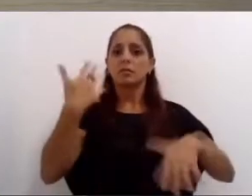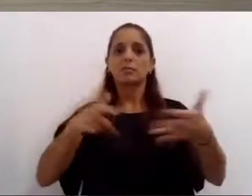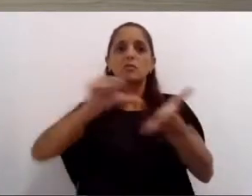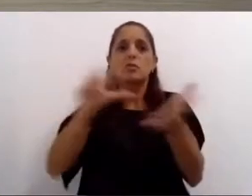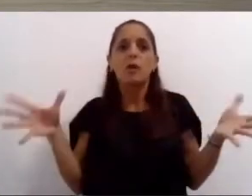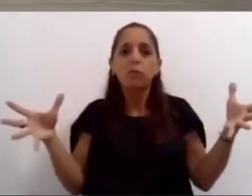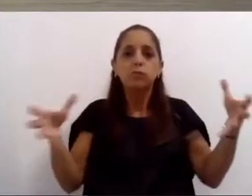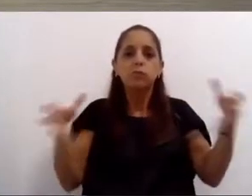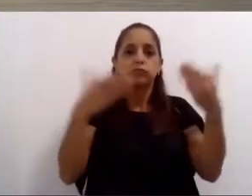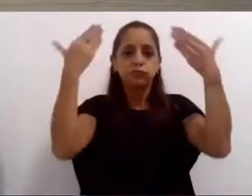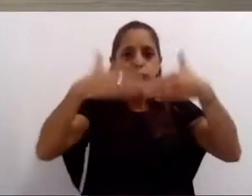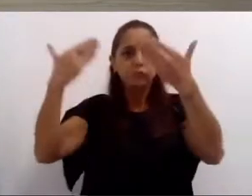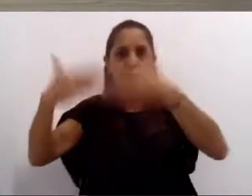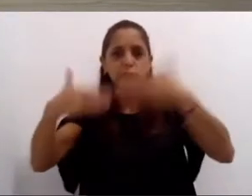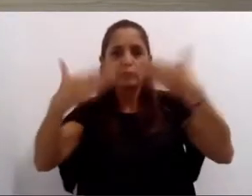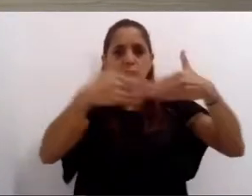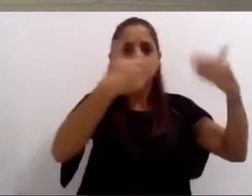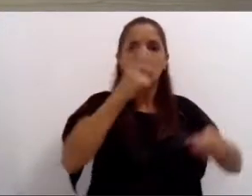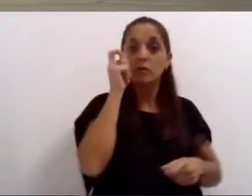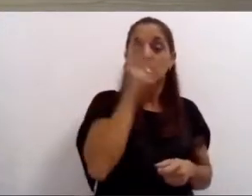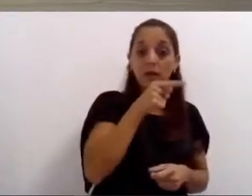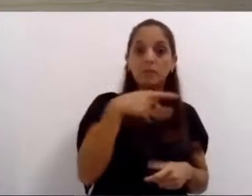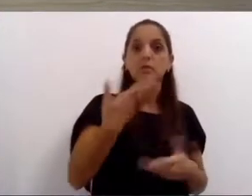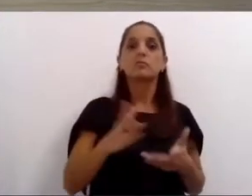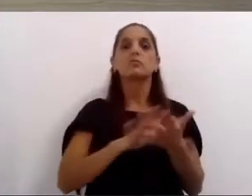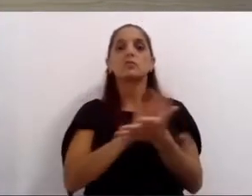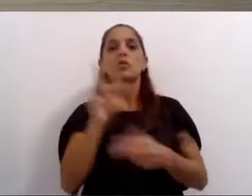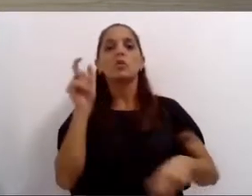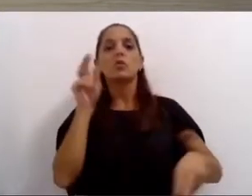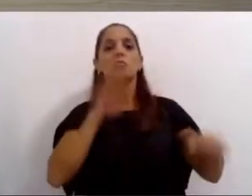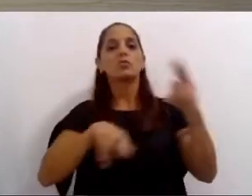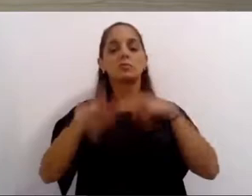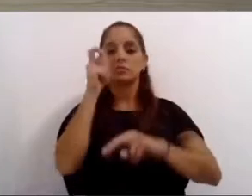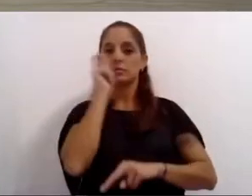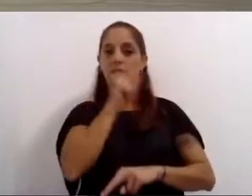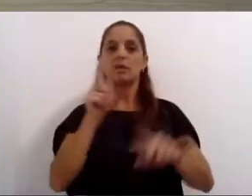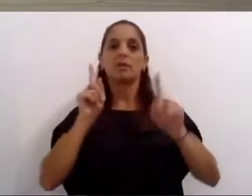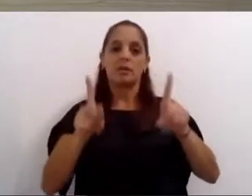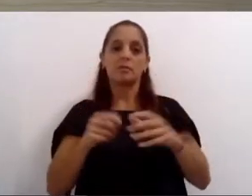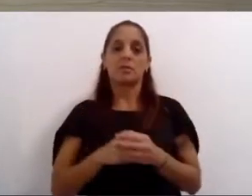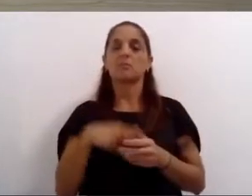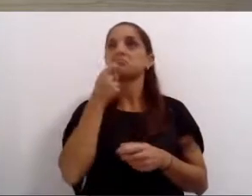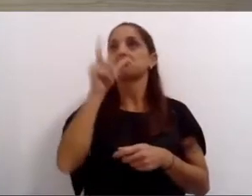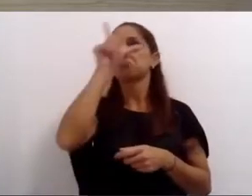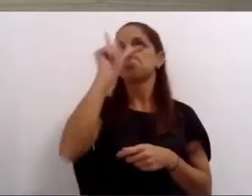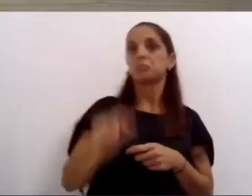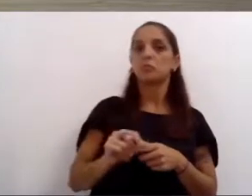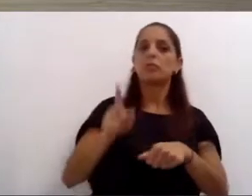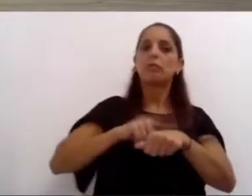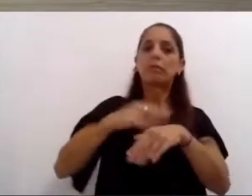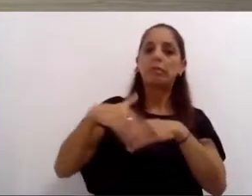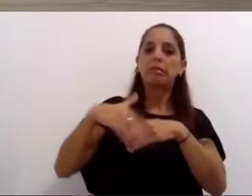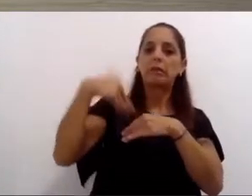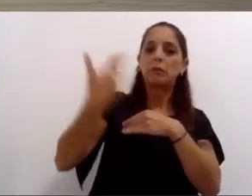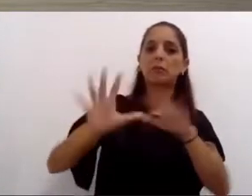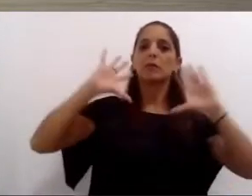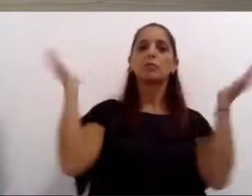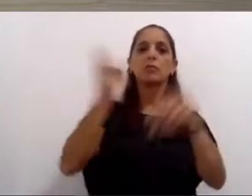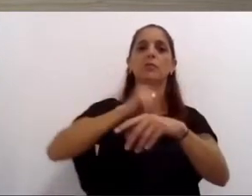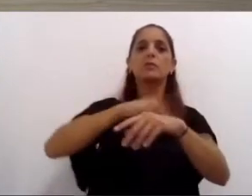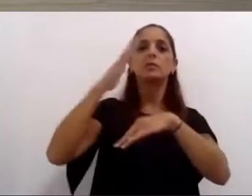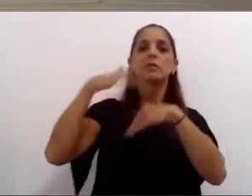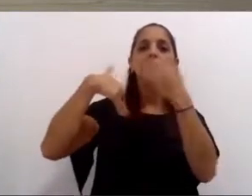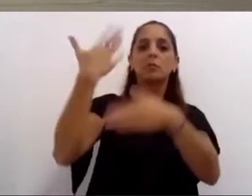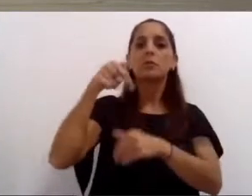antes que nadie. Mientras otras ciudades del país y del mundo estaban en confinamientos estrictos, aquí recuperamos primero gran parte de esa